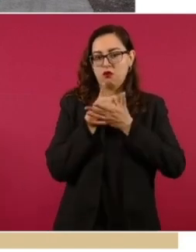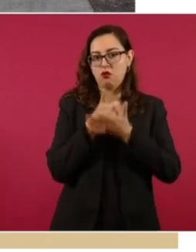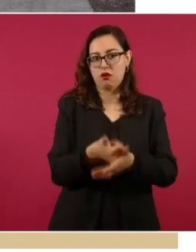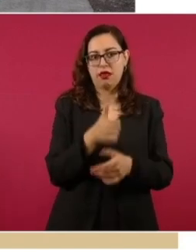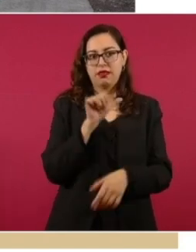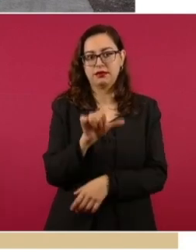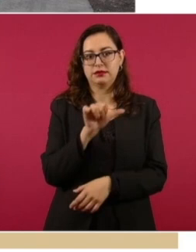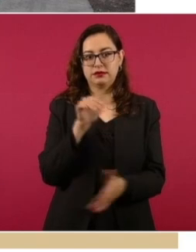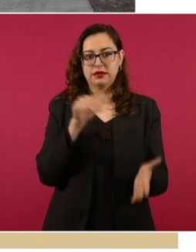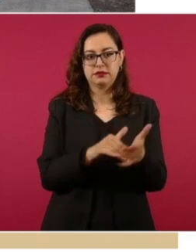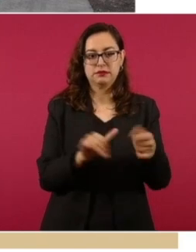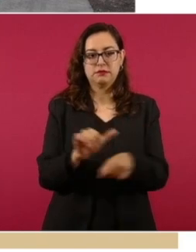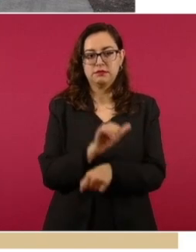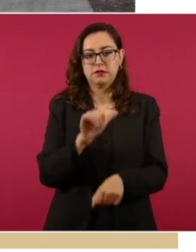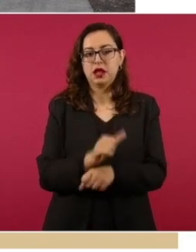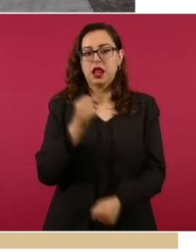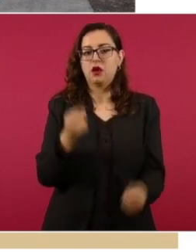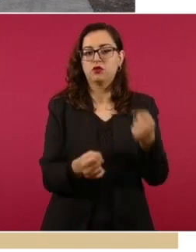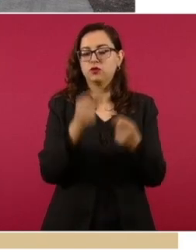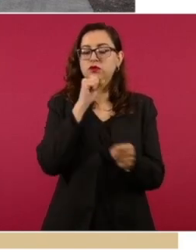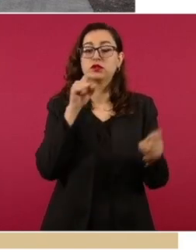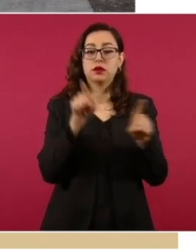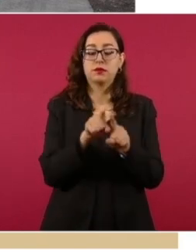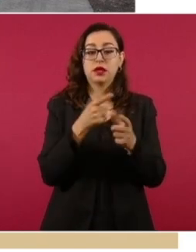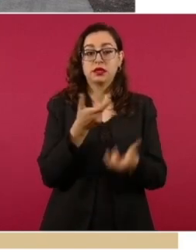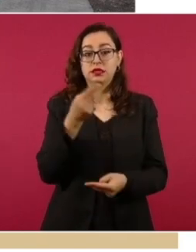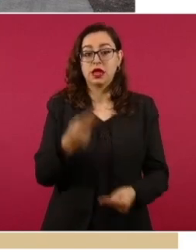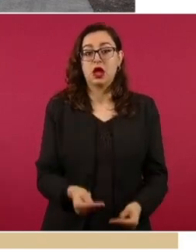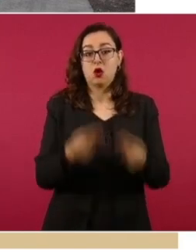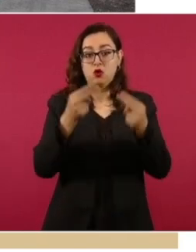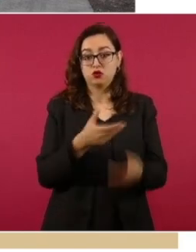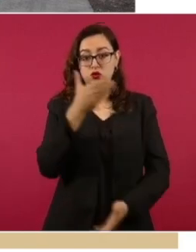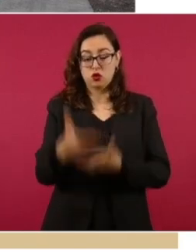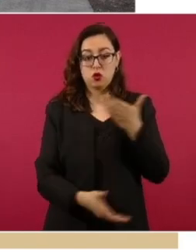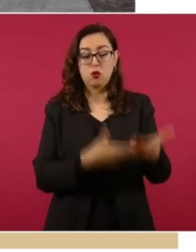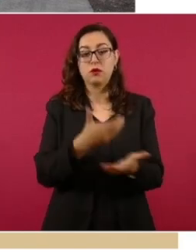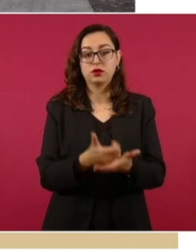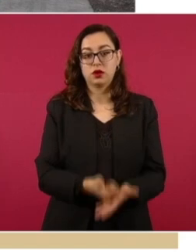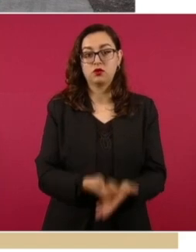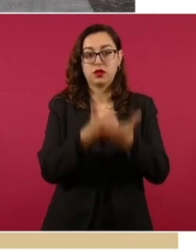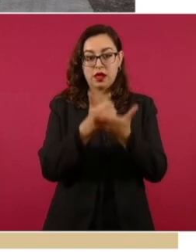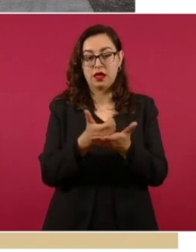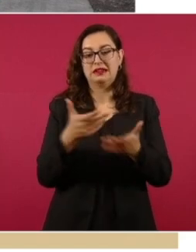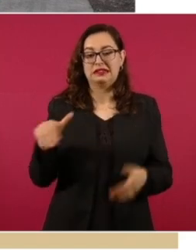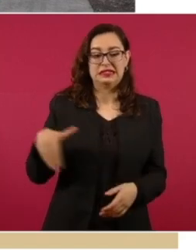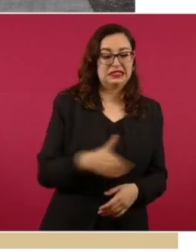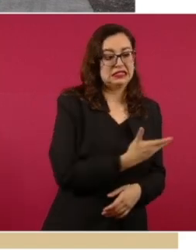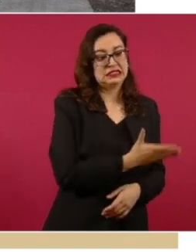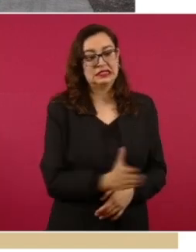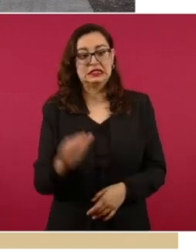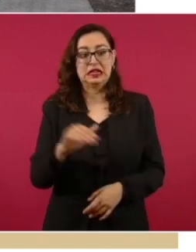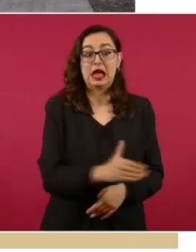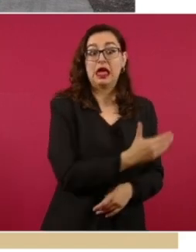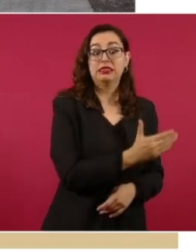fortalecer la conectividad del comercio internacional, reducir los riesgos de la circulación pasando de 13 curvas a solamente siete curvas,